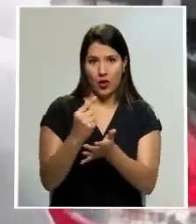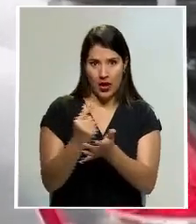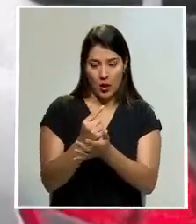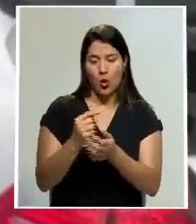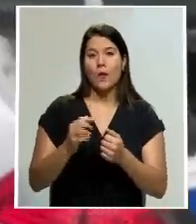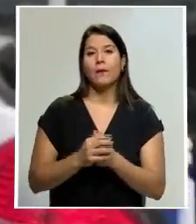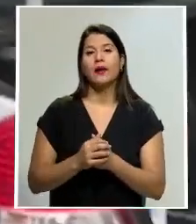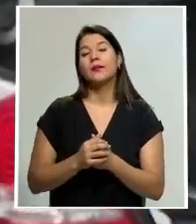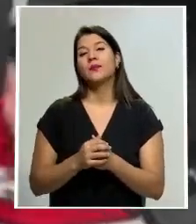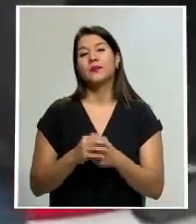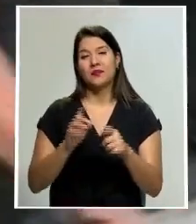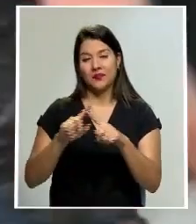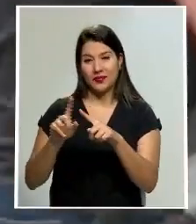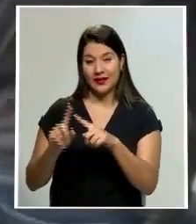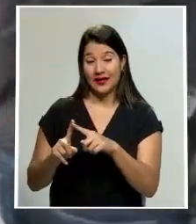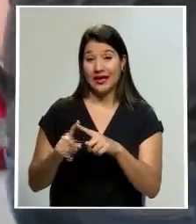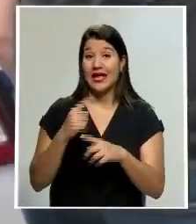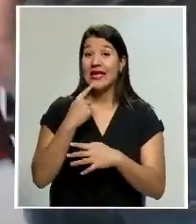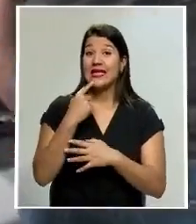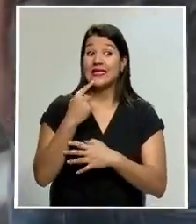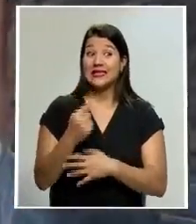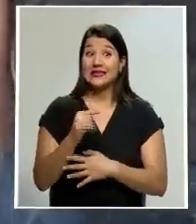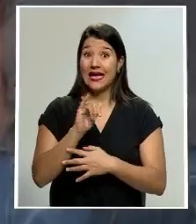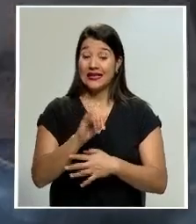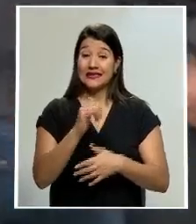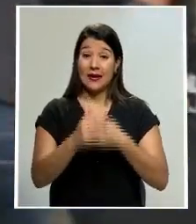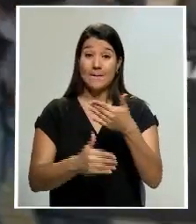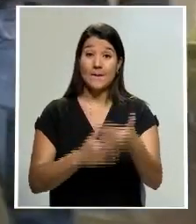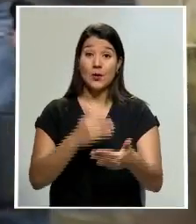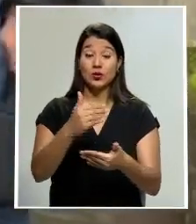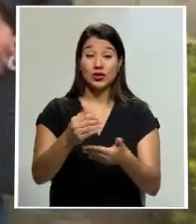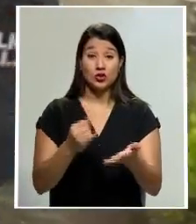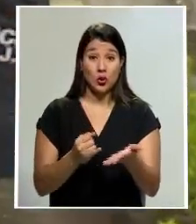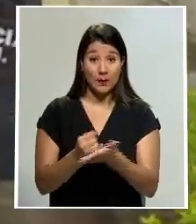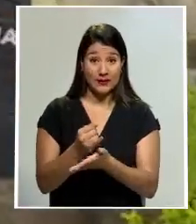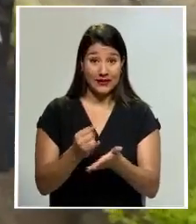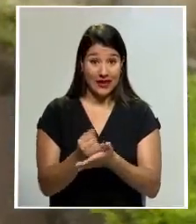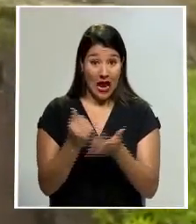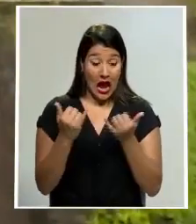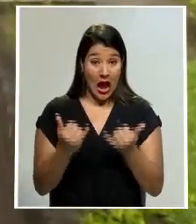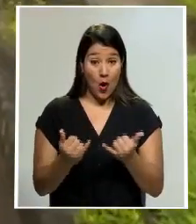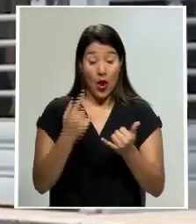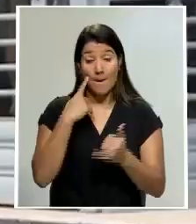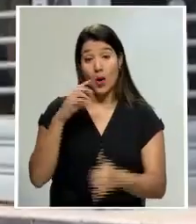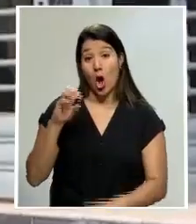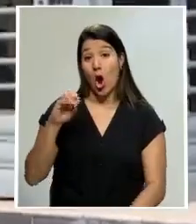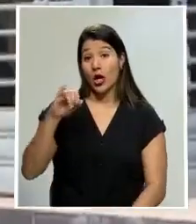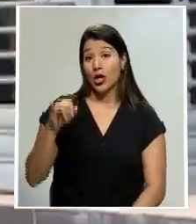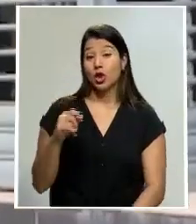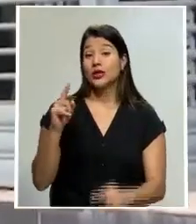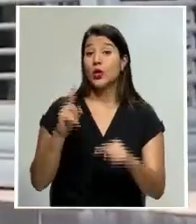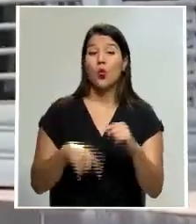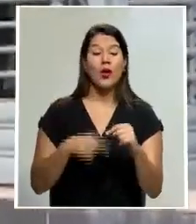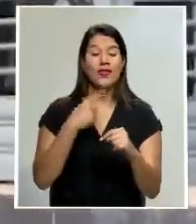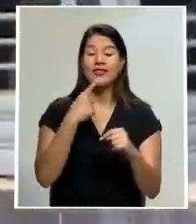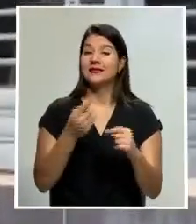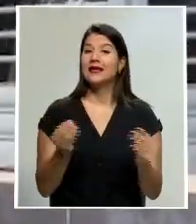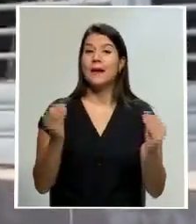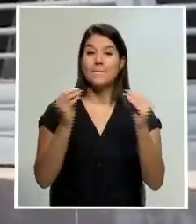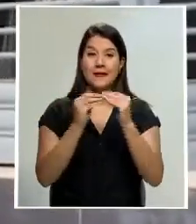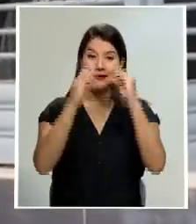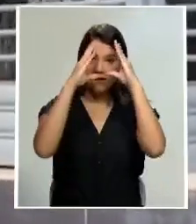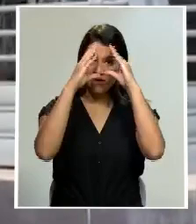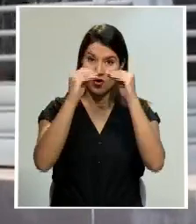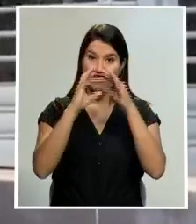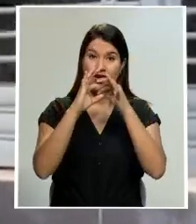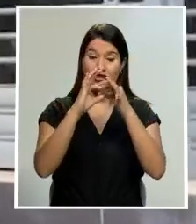jerarca del MOP añadió que por ser un caso de investigación por parte de las autoridades judiciales, no se pueden referir a los detalles de los hallazgos de la IJ